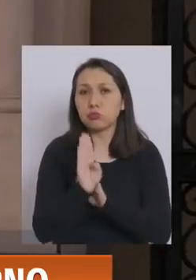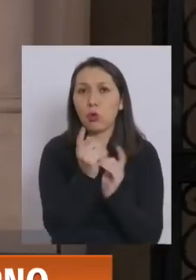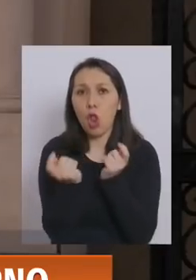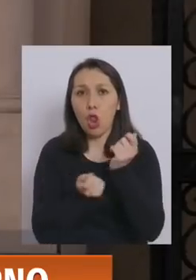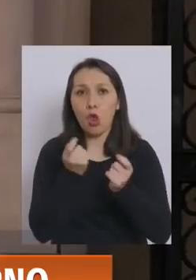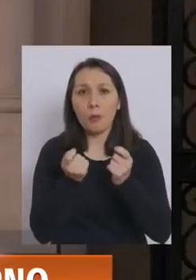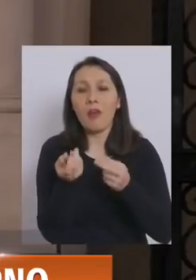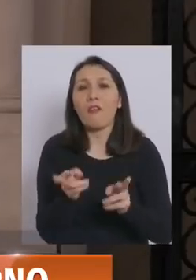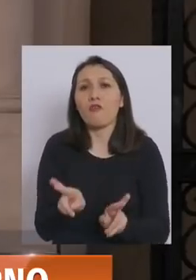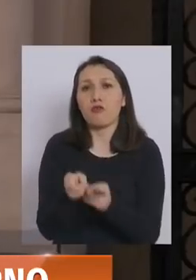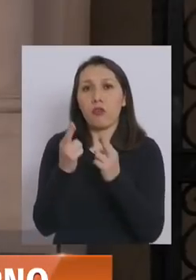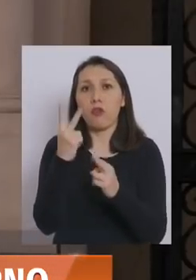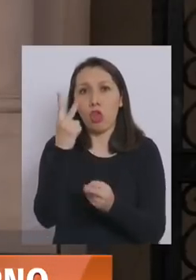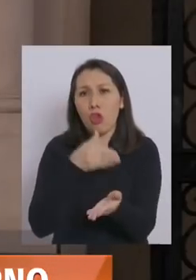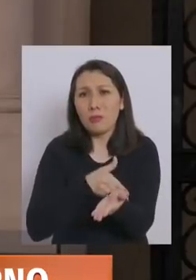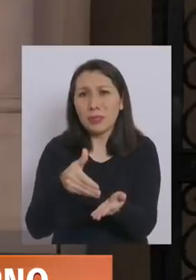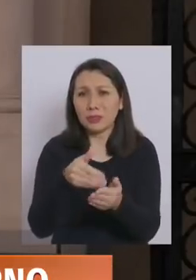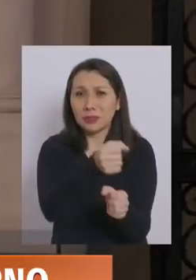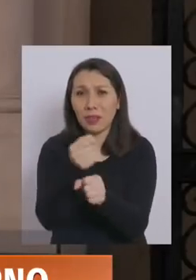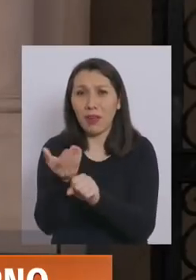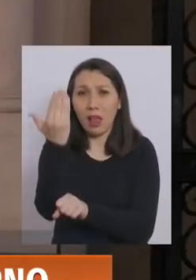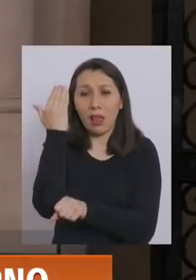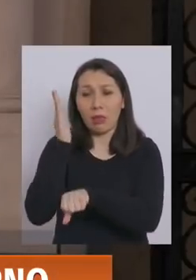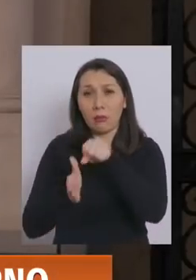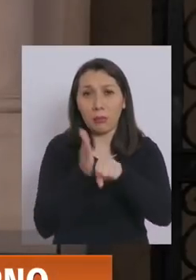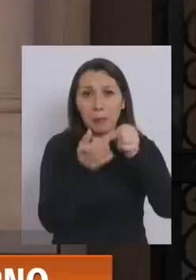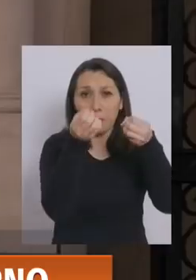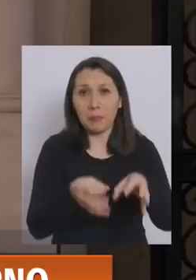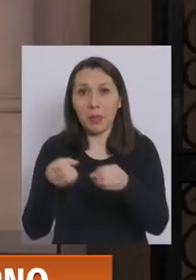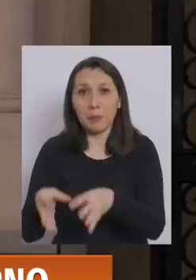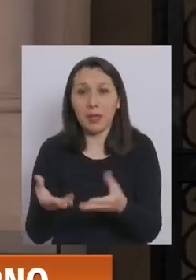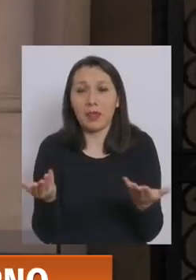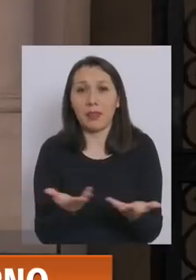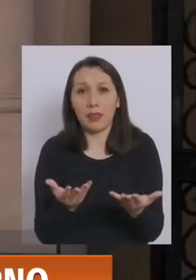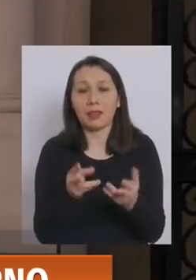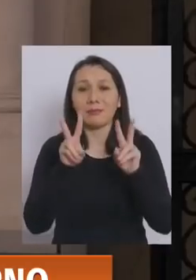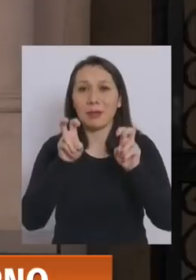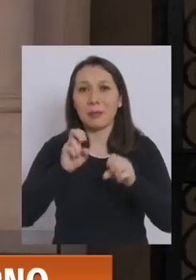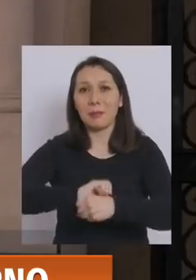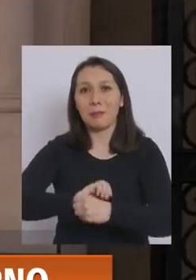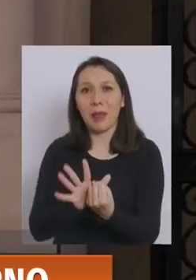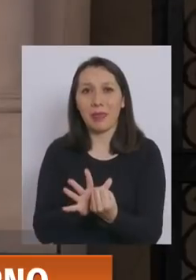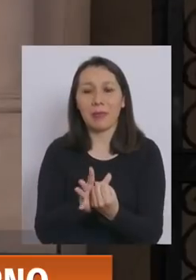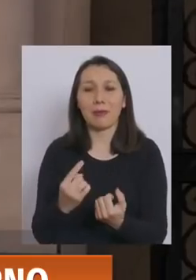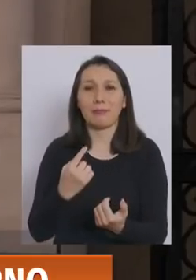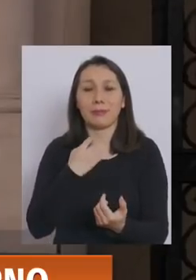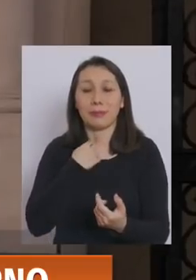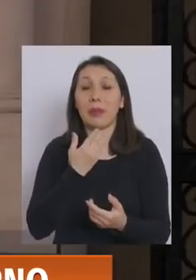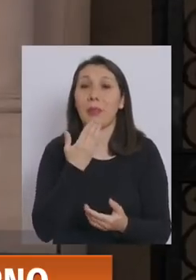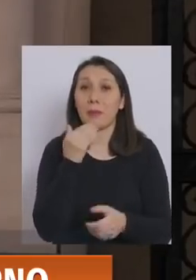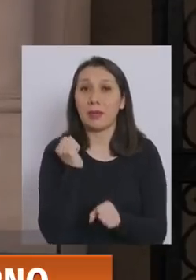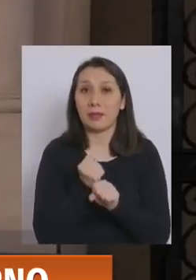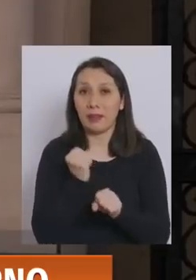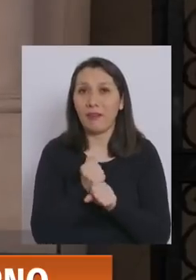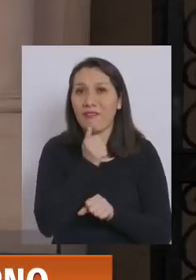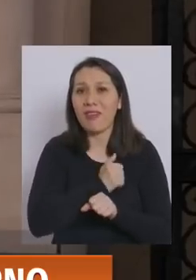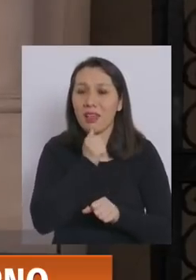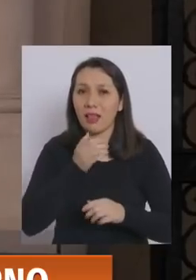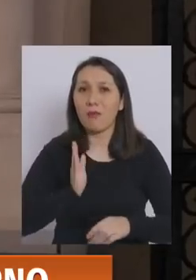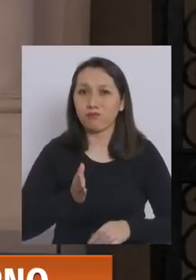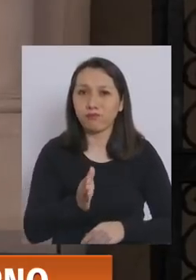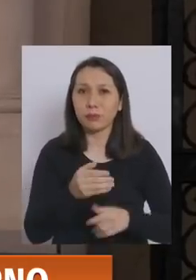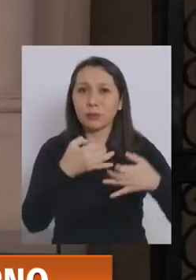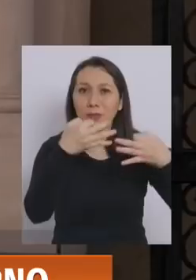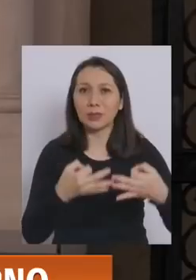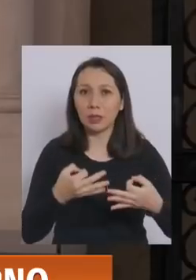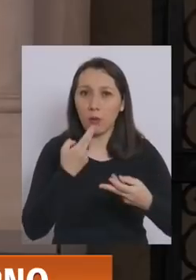para recuperar los más de 2 millones de trabajos que han sido perdidos producto de la pandemia. Nos queda un trabajo de avanzar